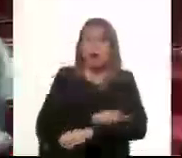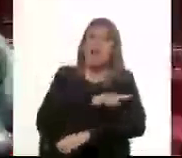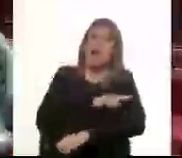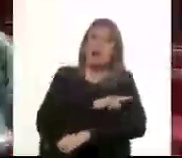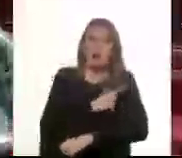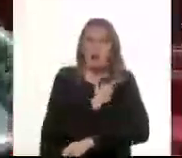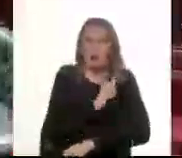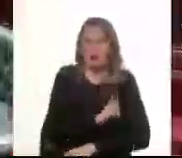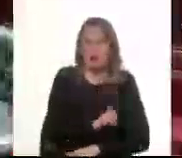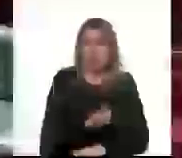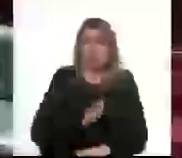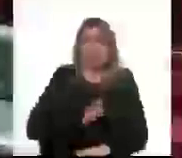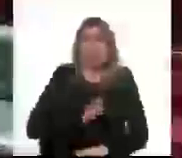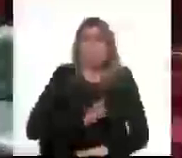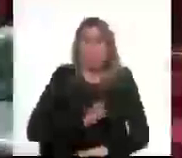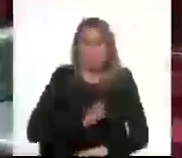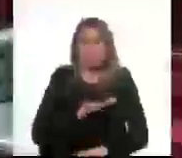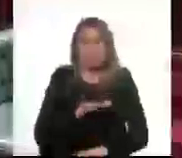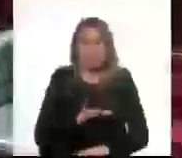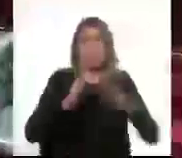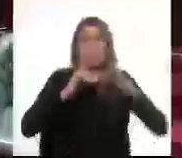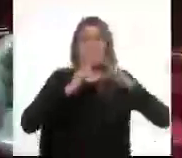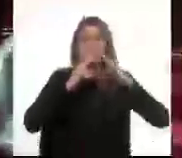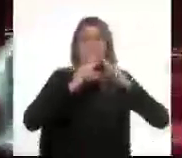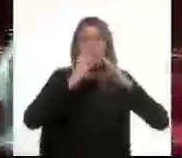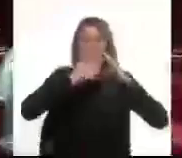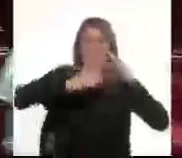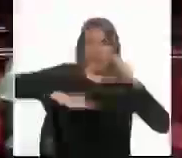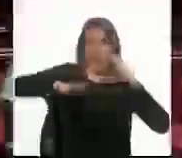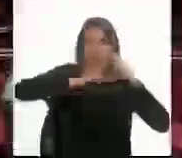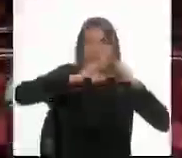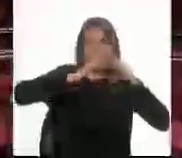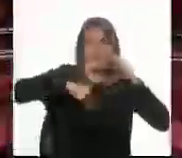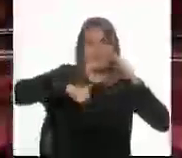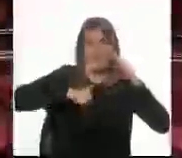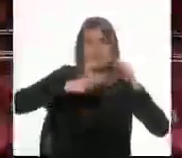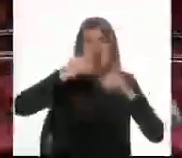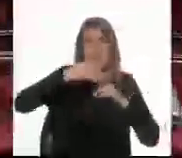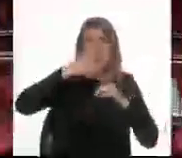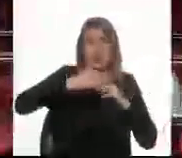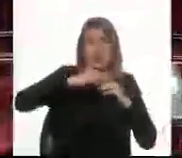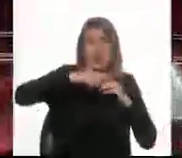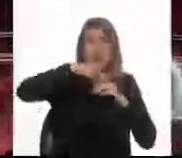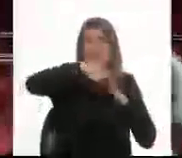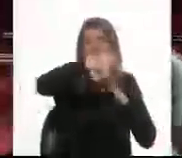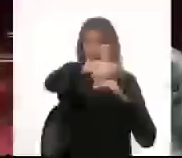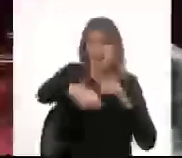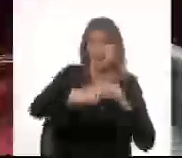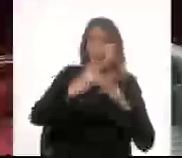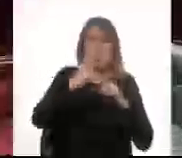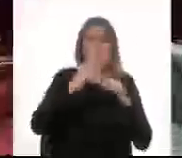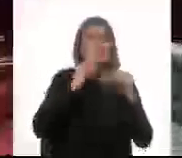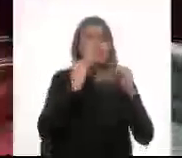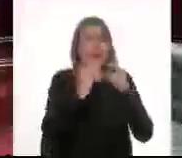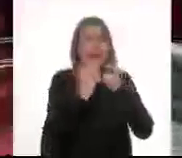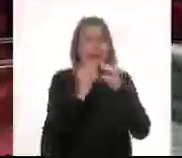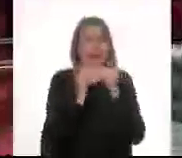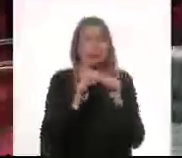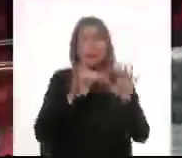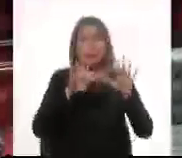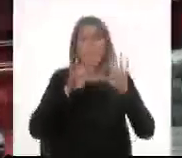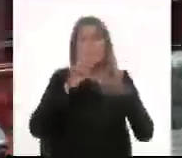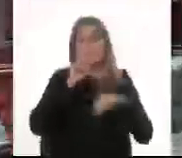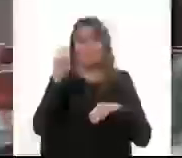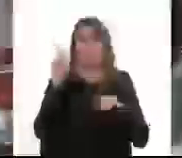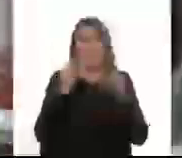Ahí va, señores. La chacra, 14 hectáreas, dos ranchos, costó 9.000 dólares